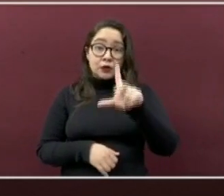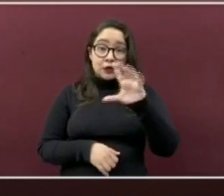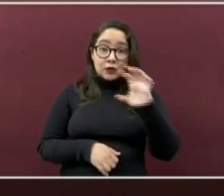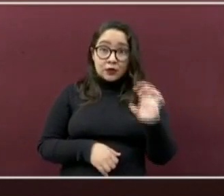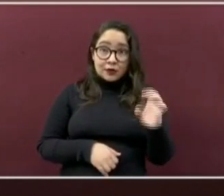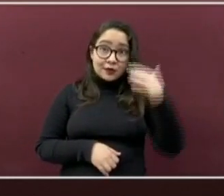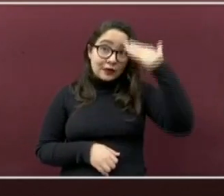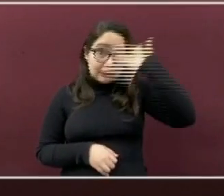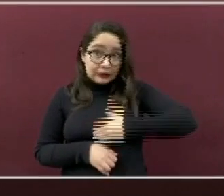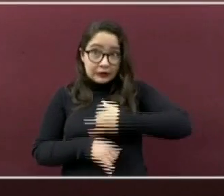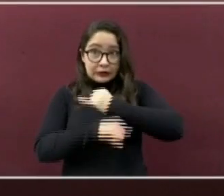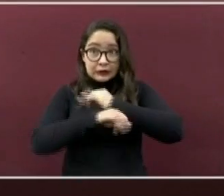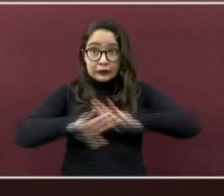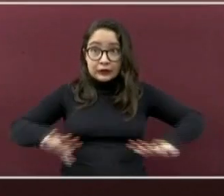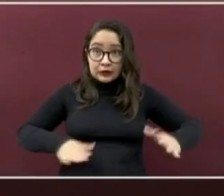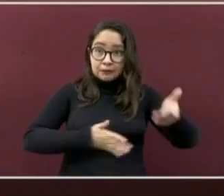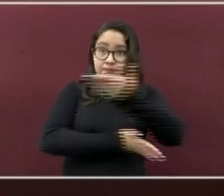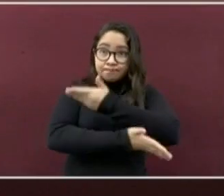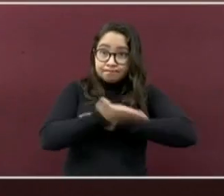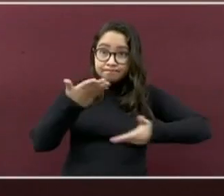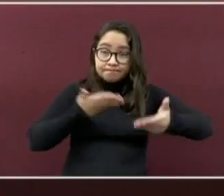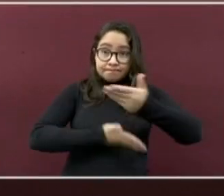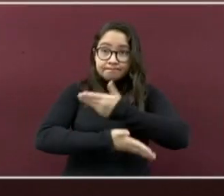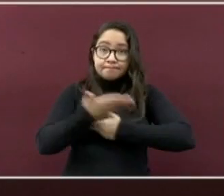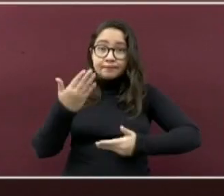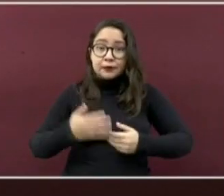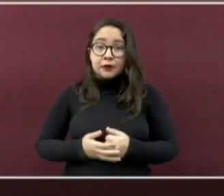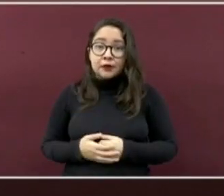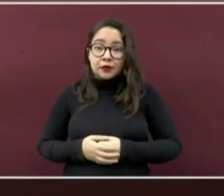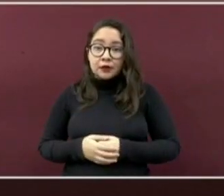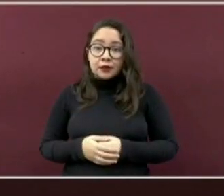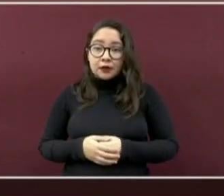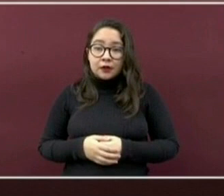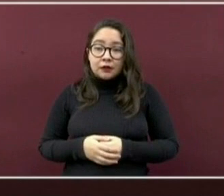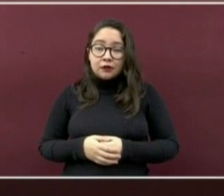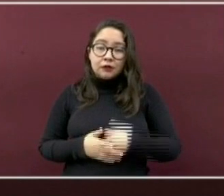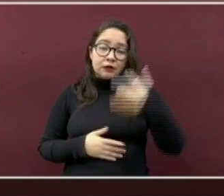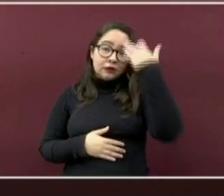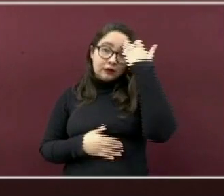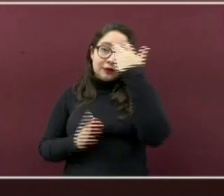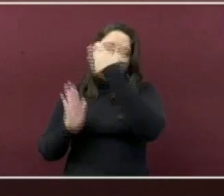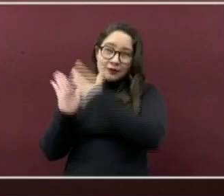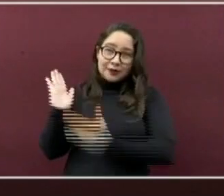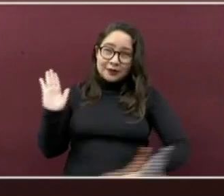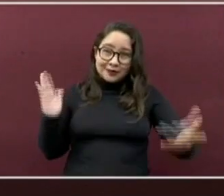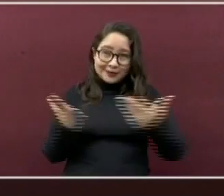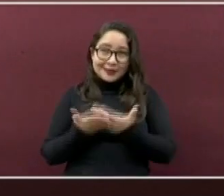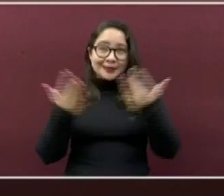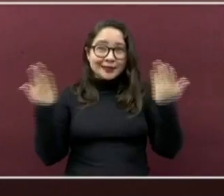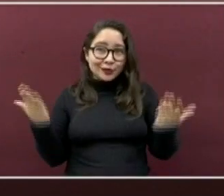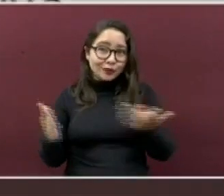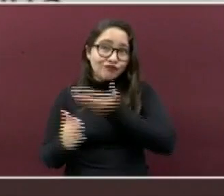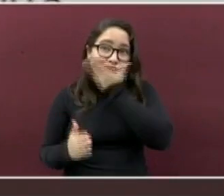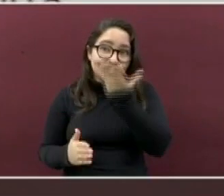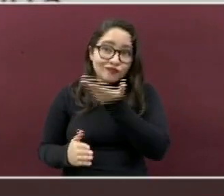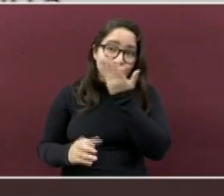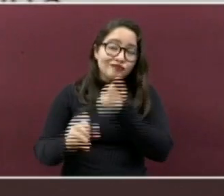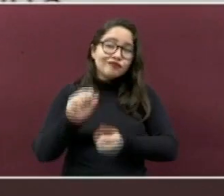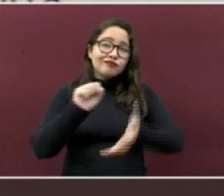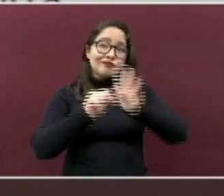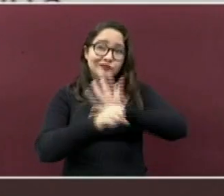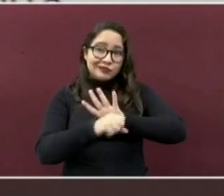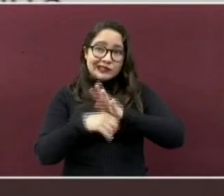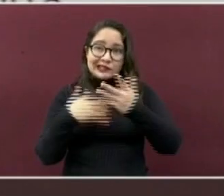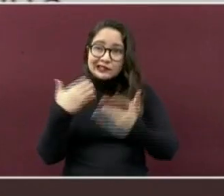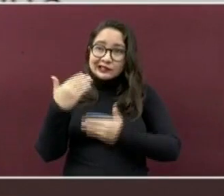compartir esta información. Con la nueva normalidad que vivimos actualmente a causa del COVID